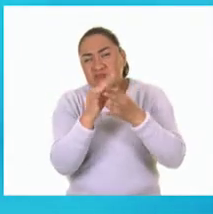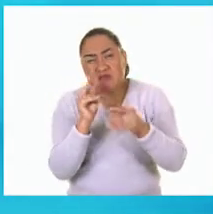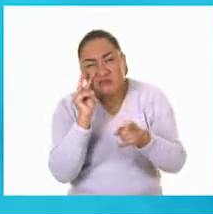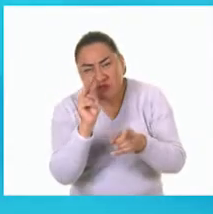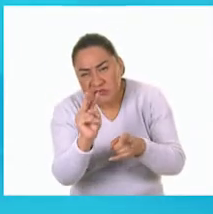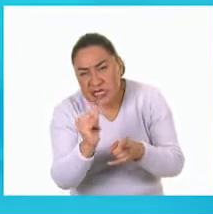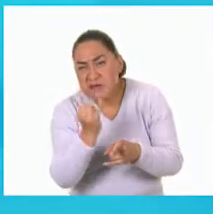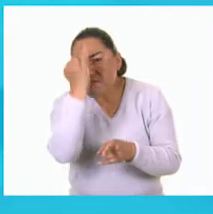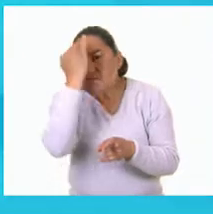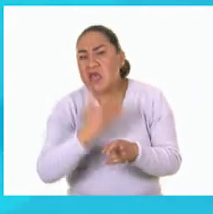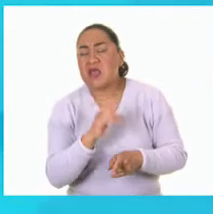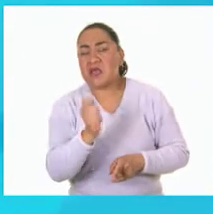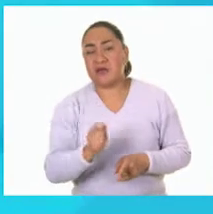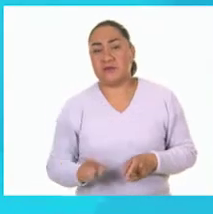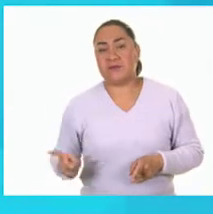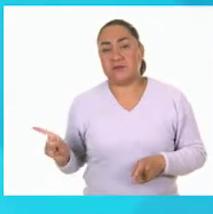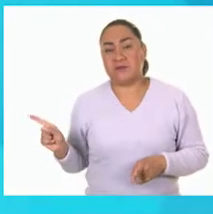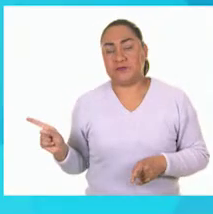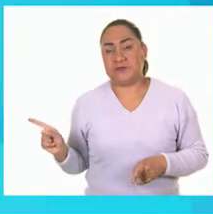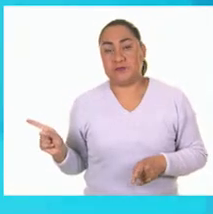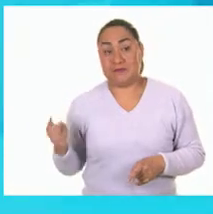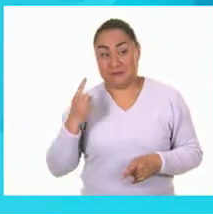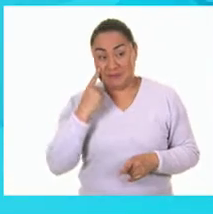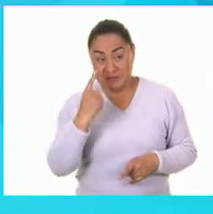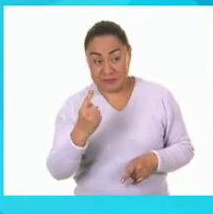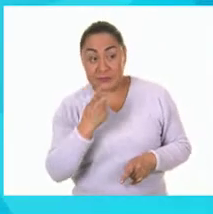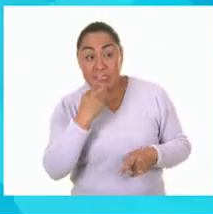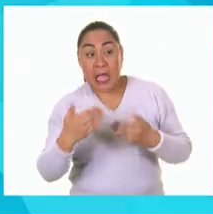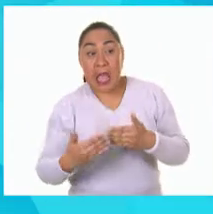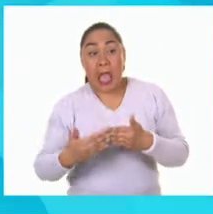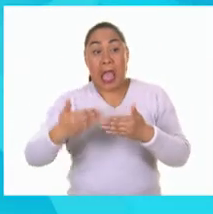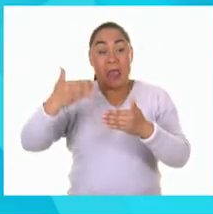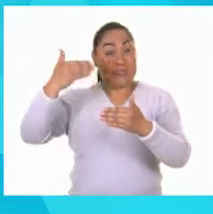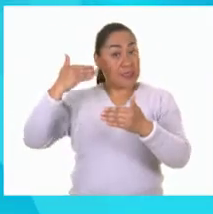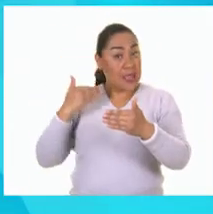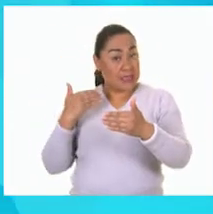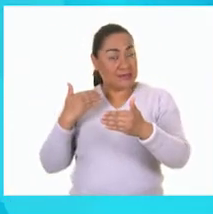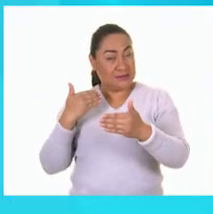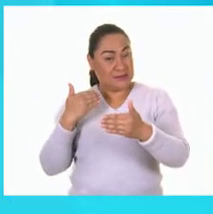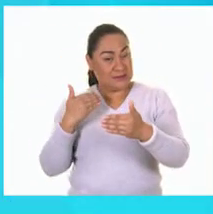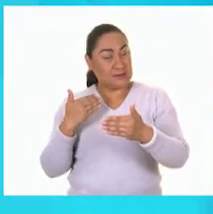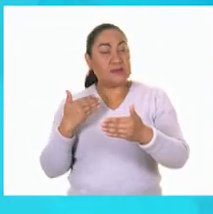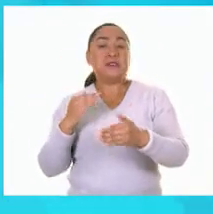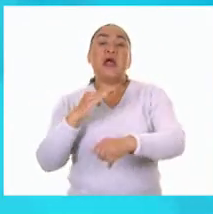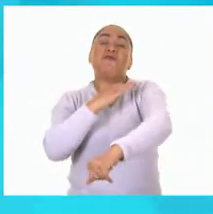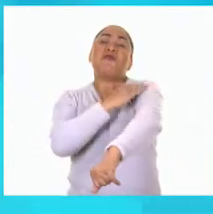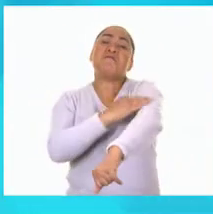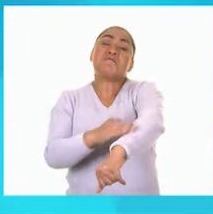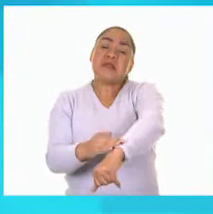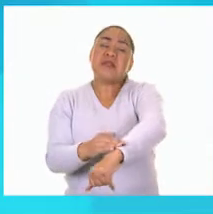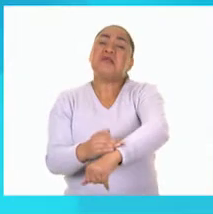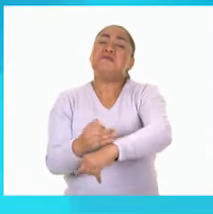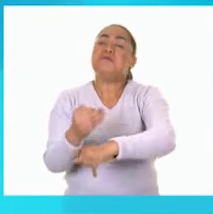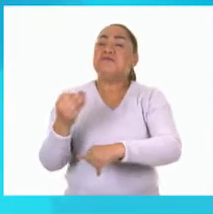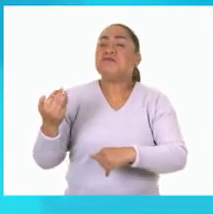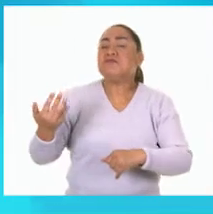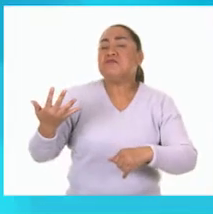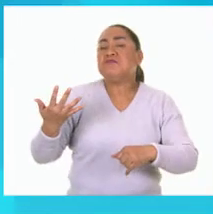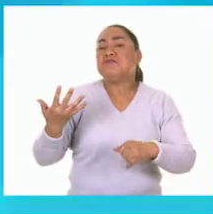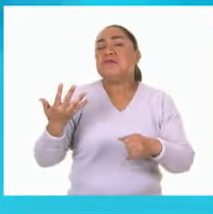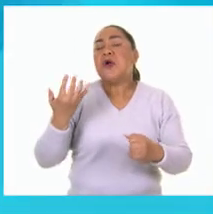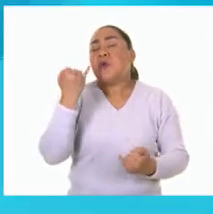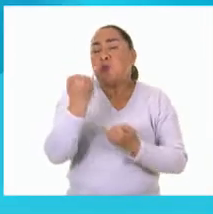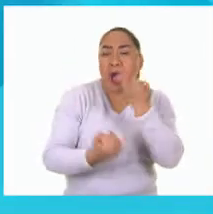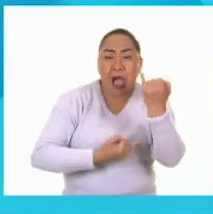Bueno, en la imagen que dice antes, vemos ahí a una familia que van libres corriendo, ¿no? Una niña lleva